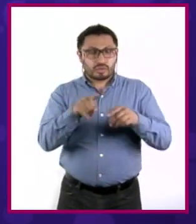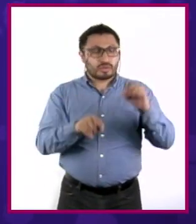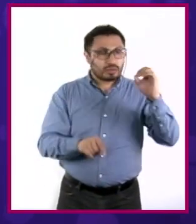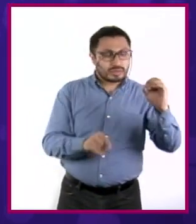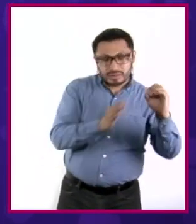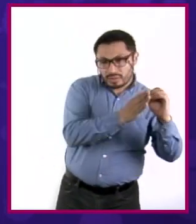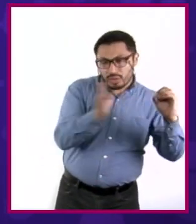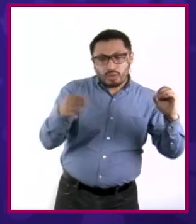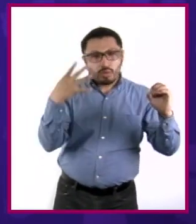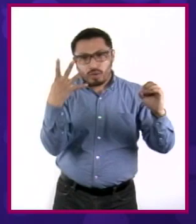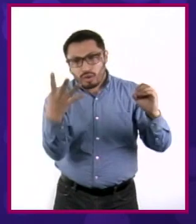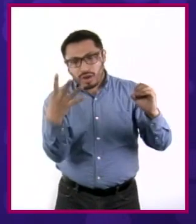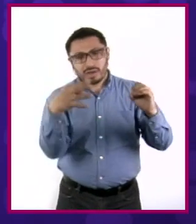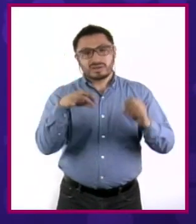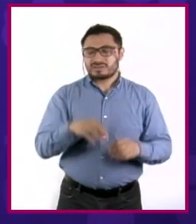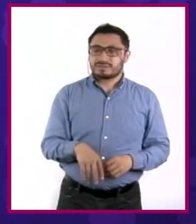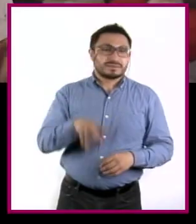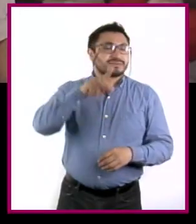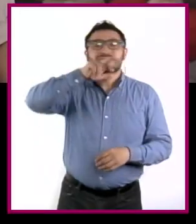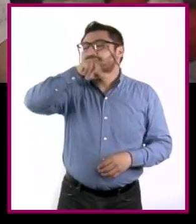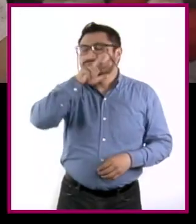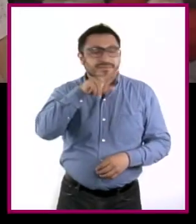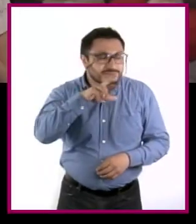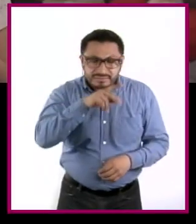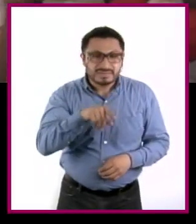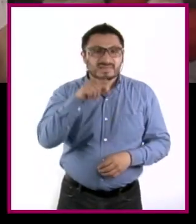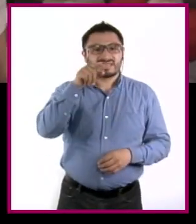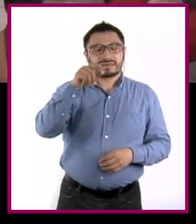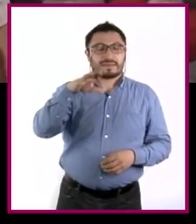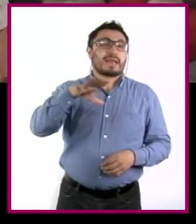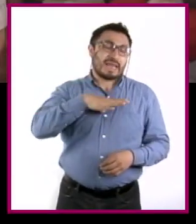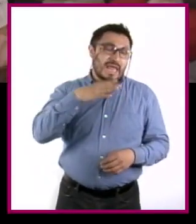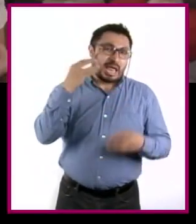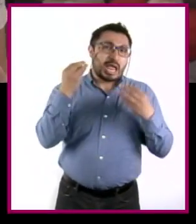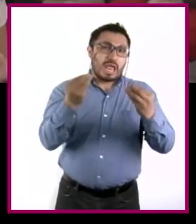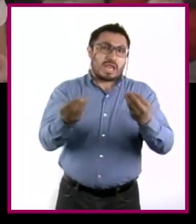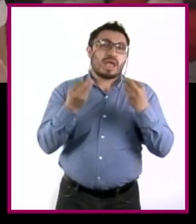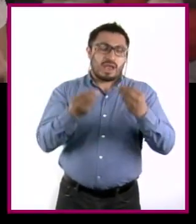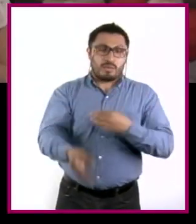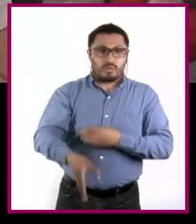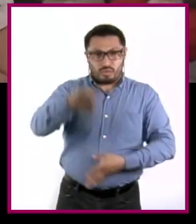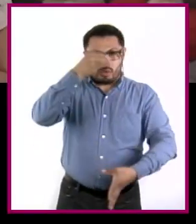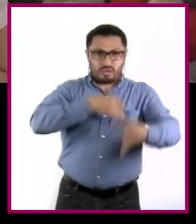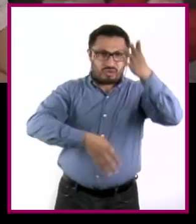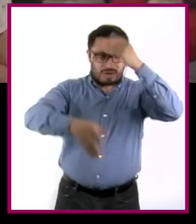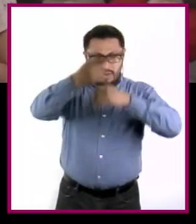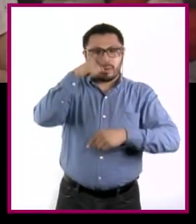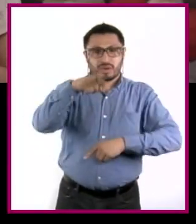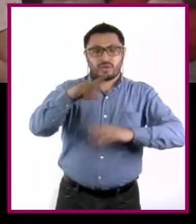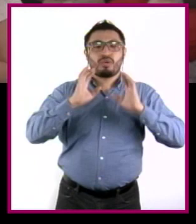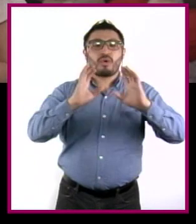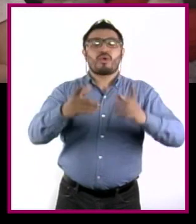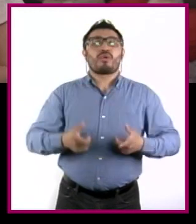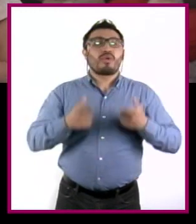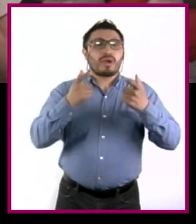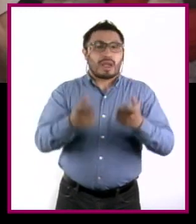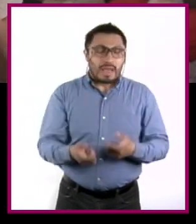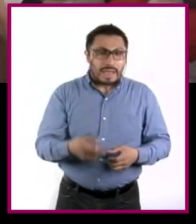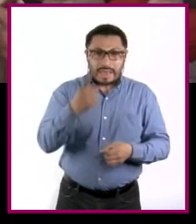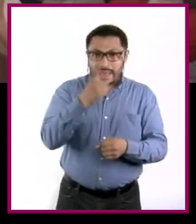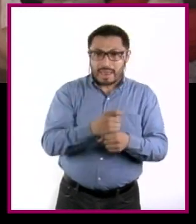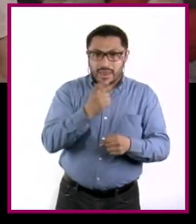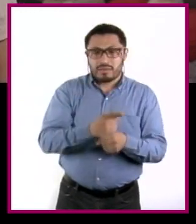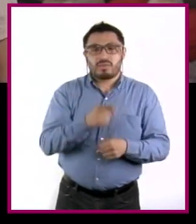0 a 4 puntos, no te desanimes porque aunque hay mucho que puedes hacer para cuidar tu salud financiera, el primer